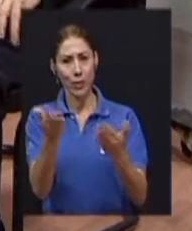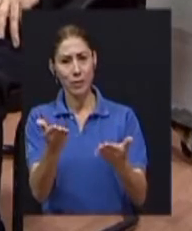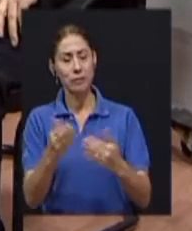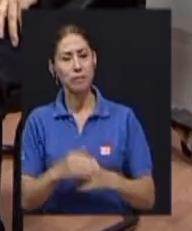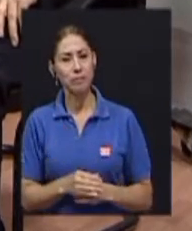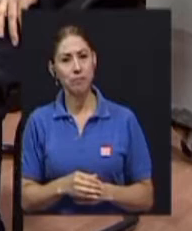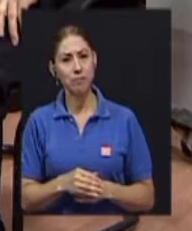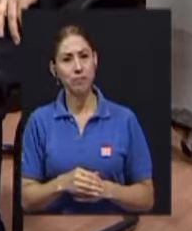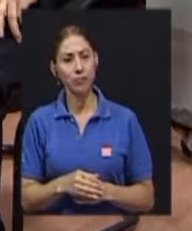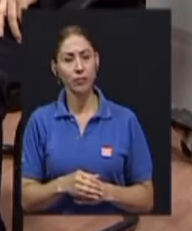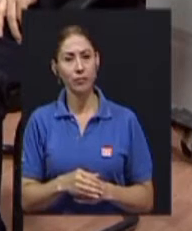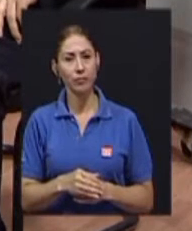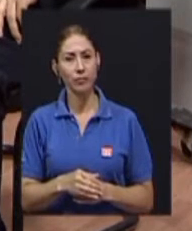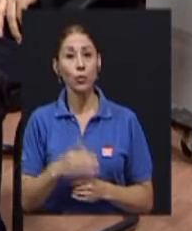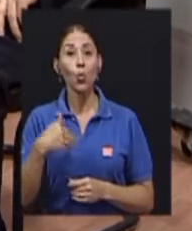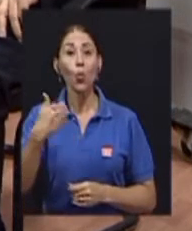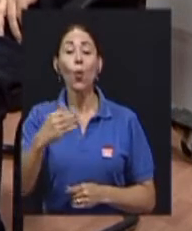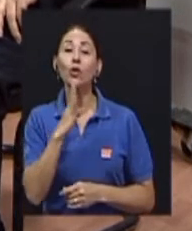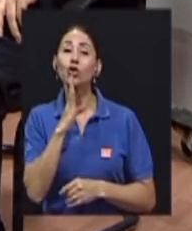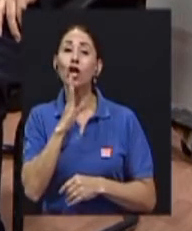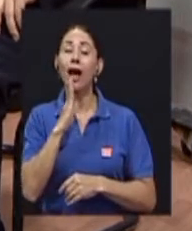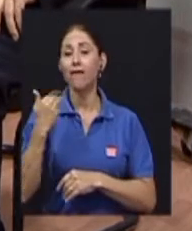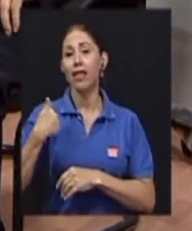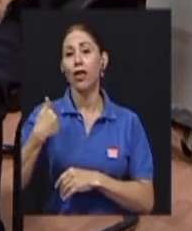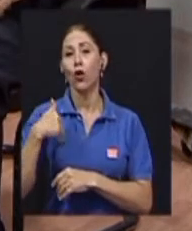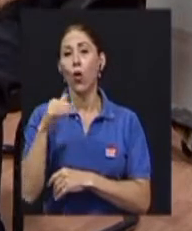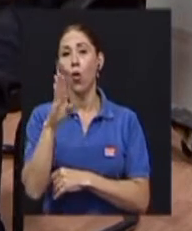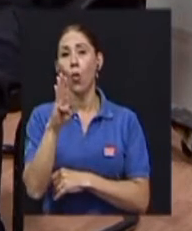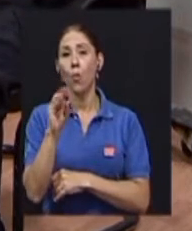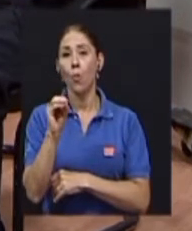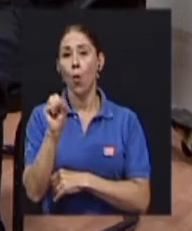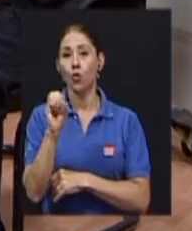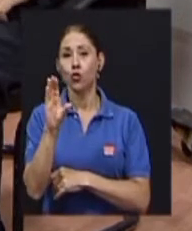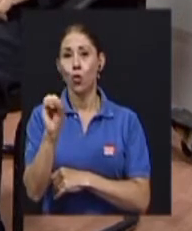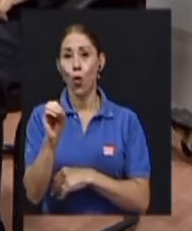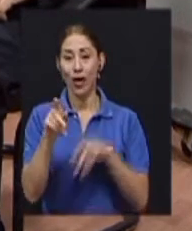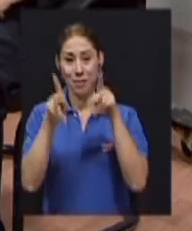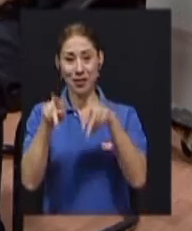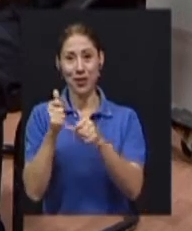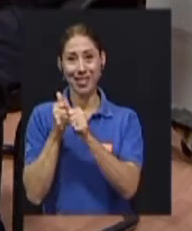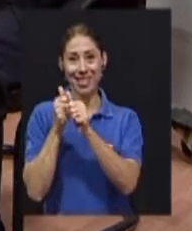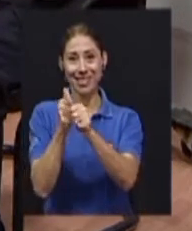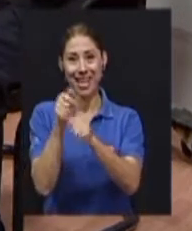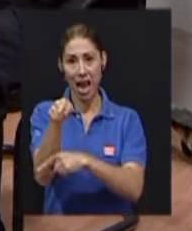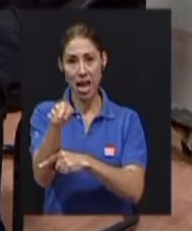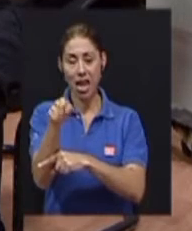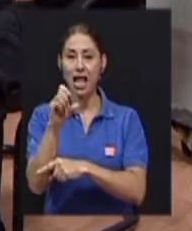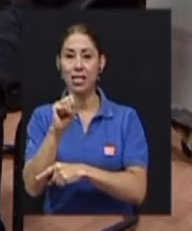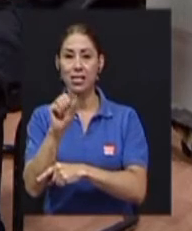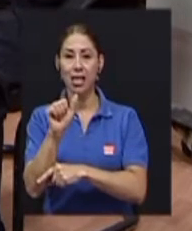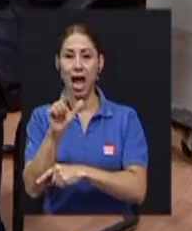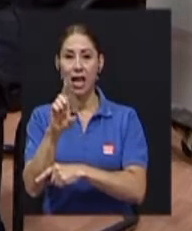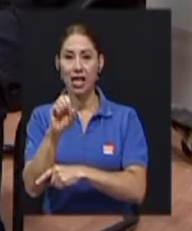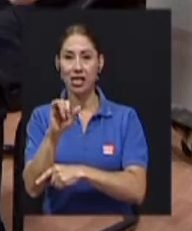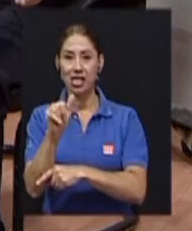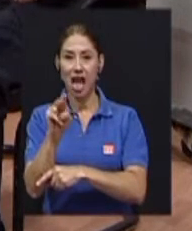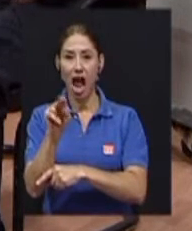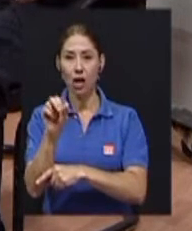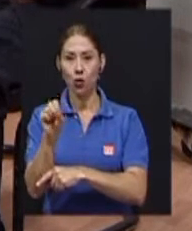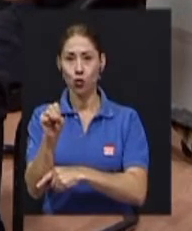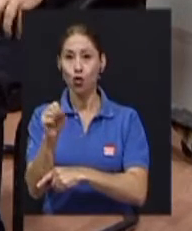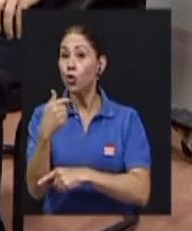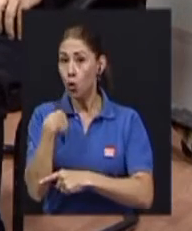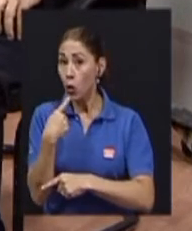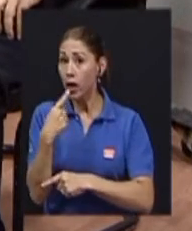Cuando se habla de Don Bosco y de los salesianos, y lo digo pues con humildad, pero como una